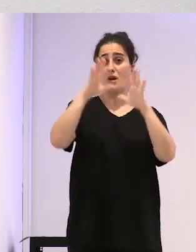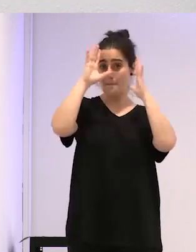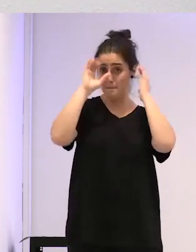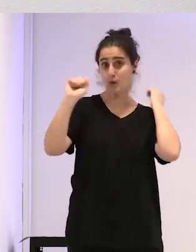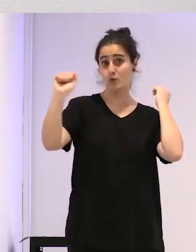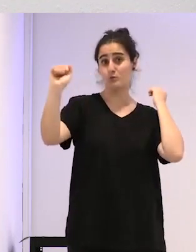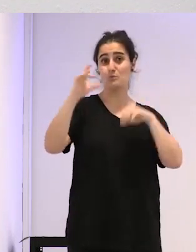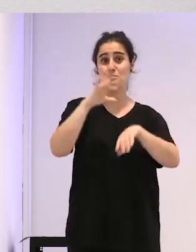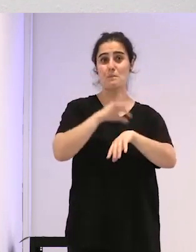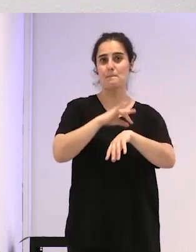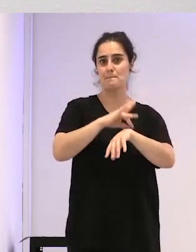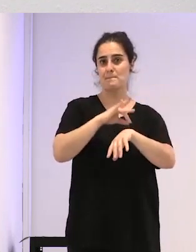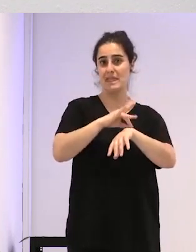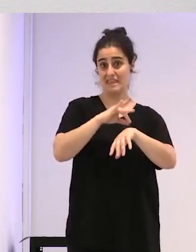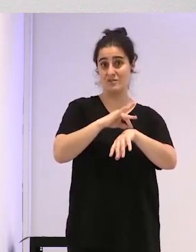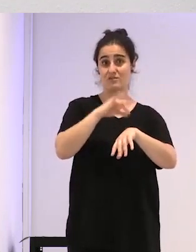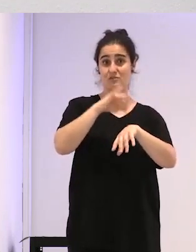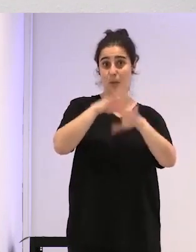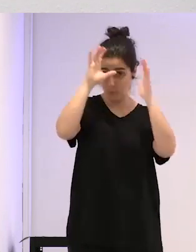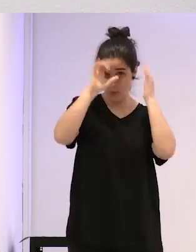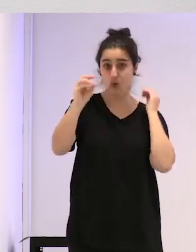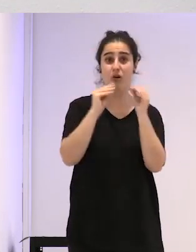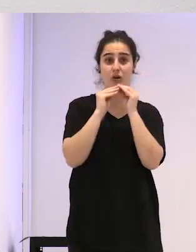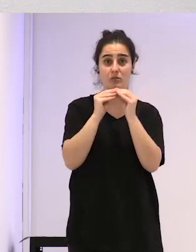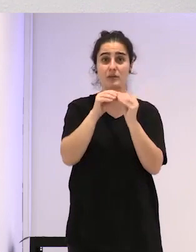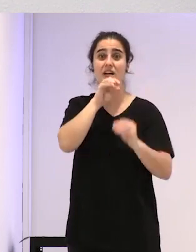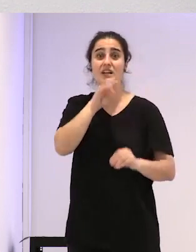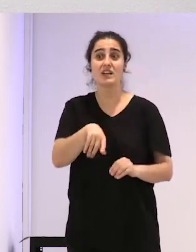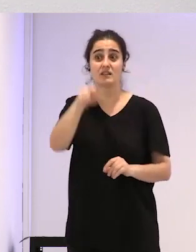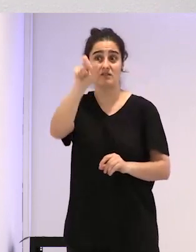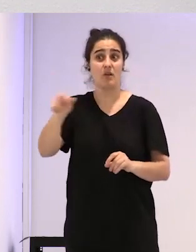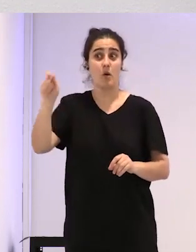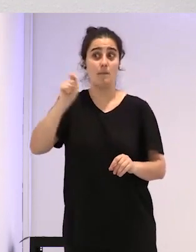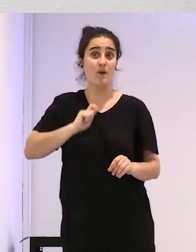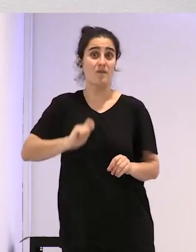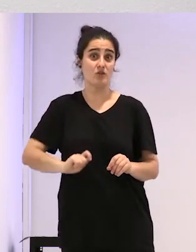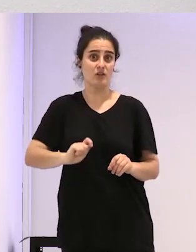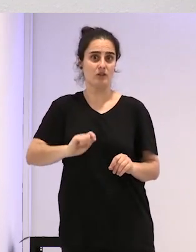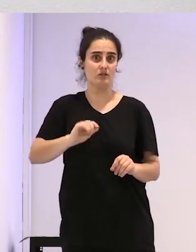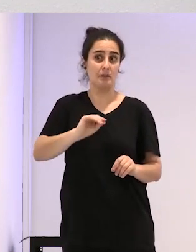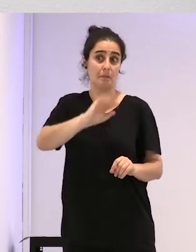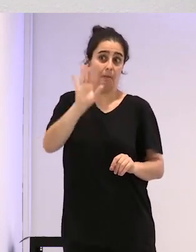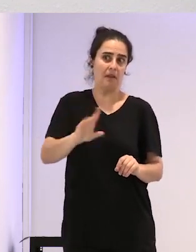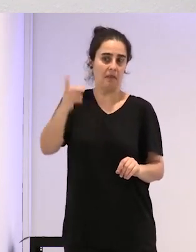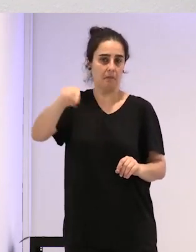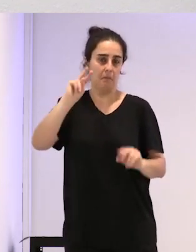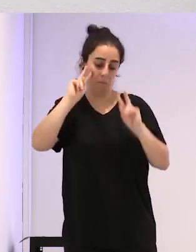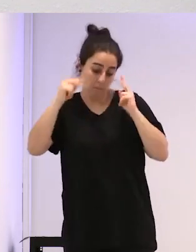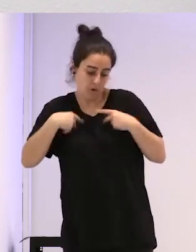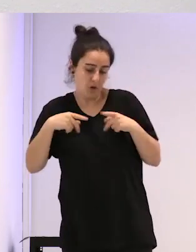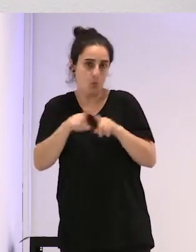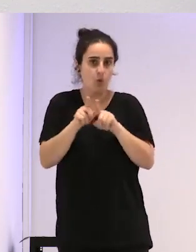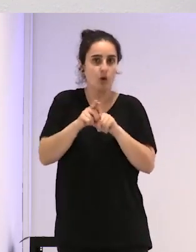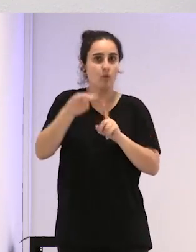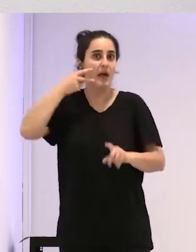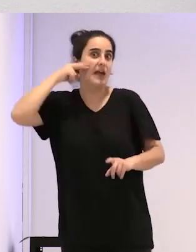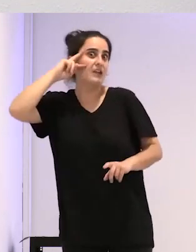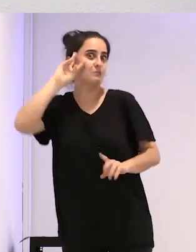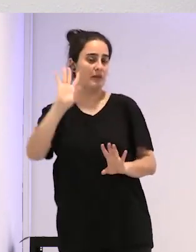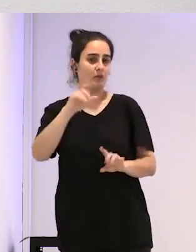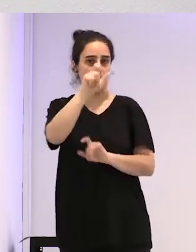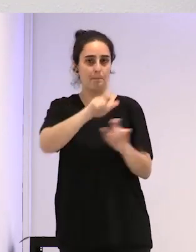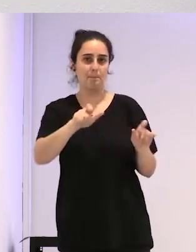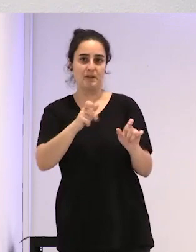profesionales que a lo mejor se consideran expertos, se acompañan a personas con identidades trans,